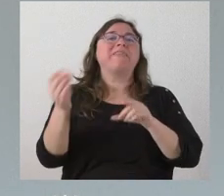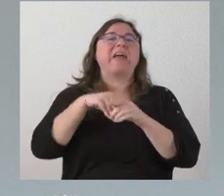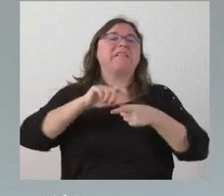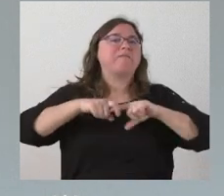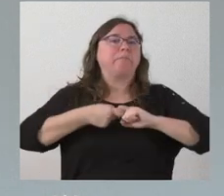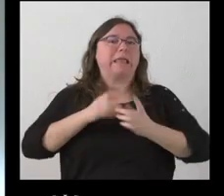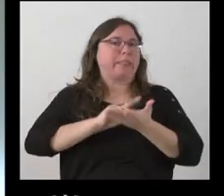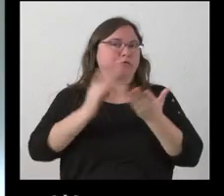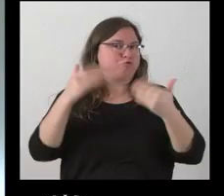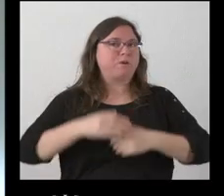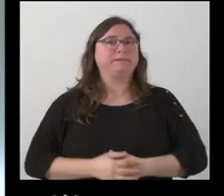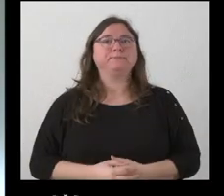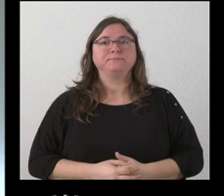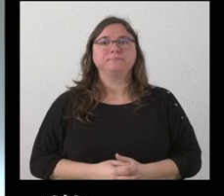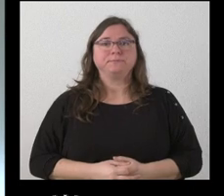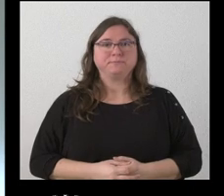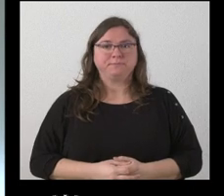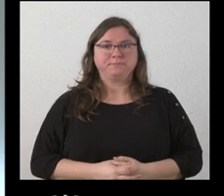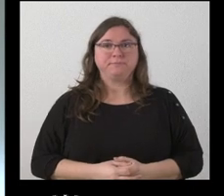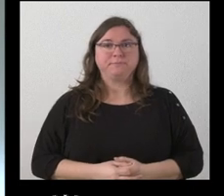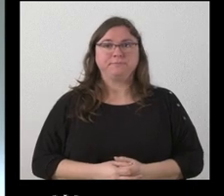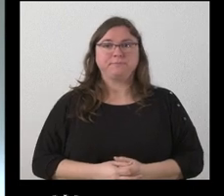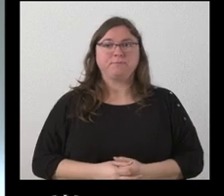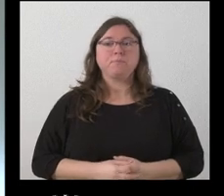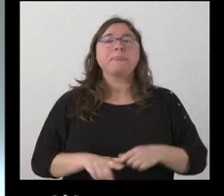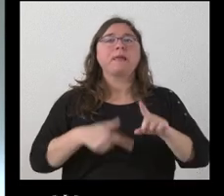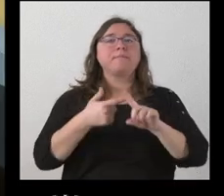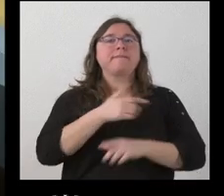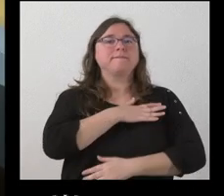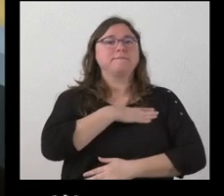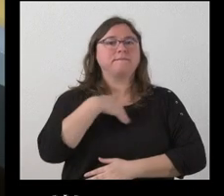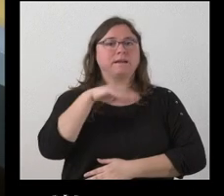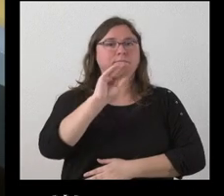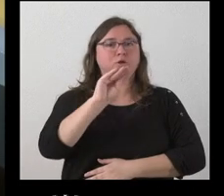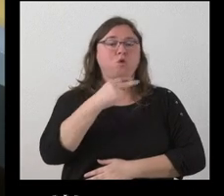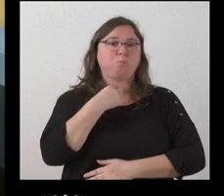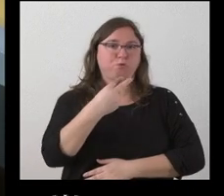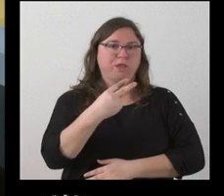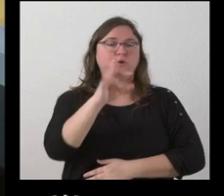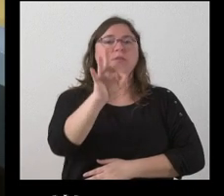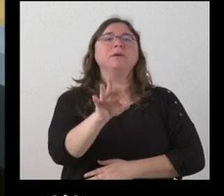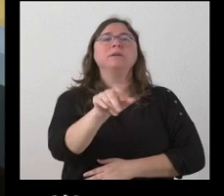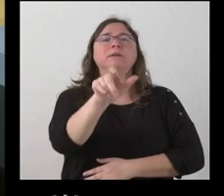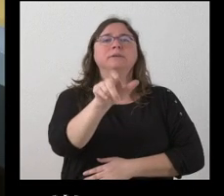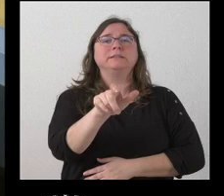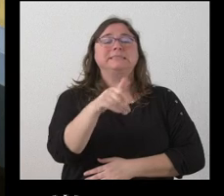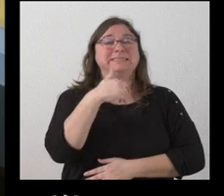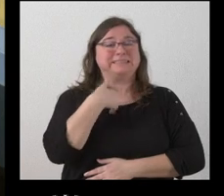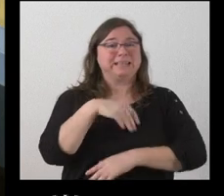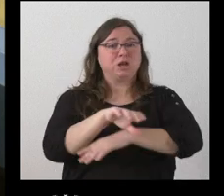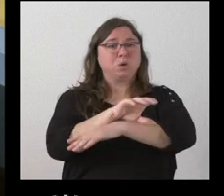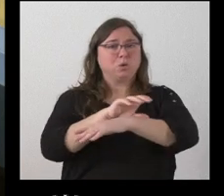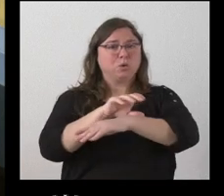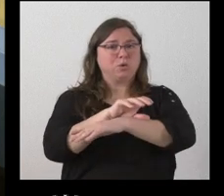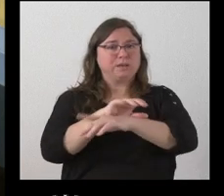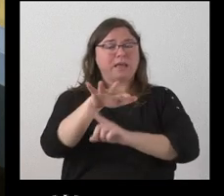respecto Y luego le quería preguntar al portavoz ya que la consejería de fomento